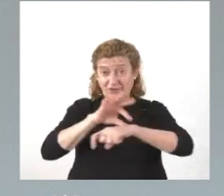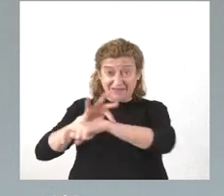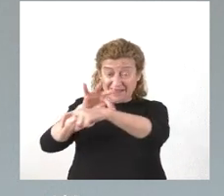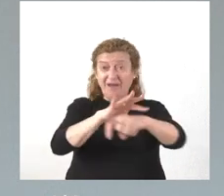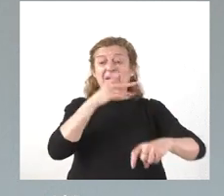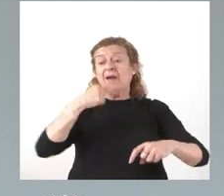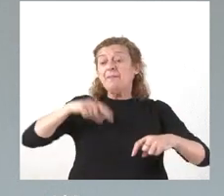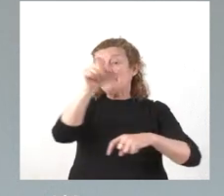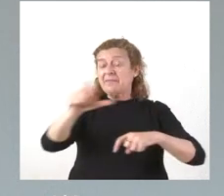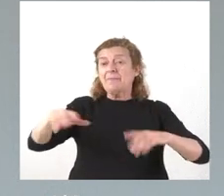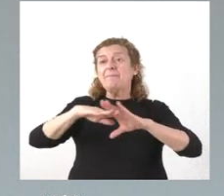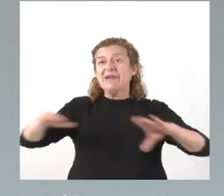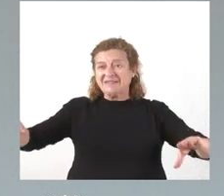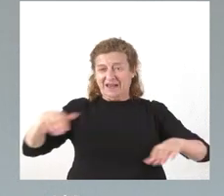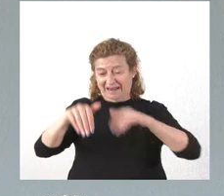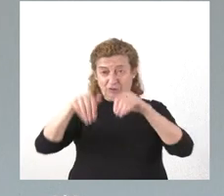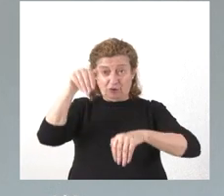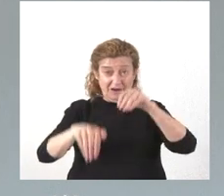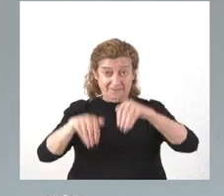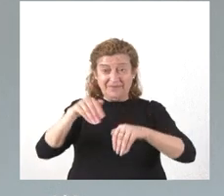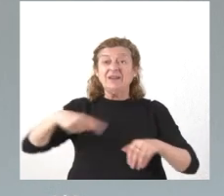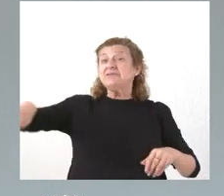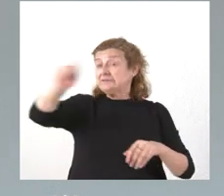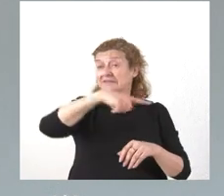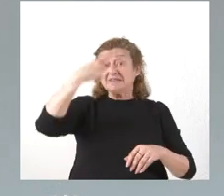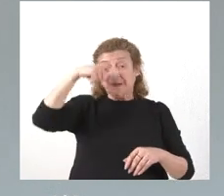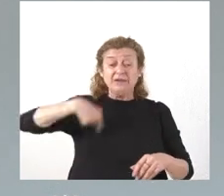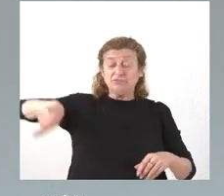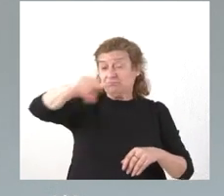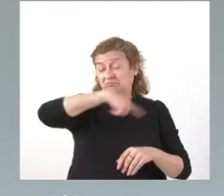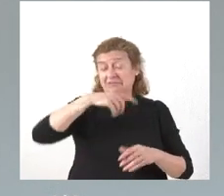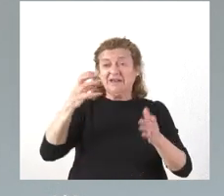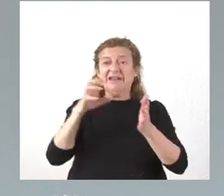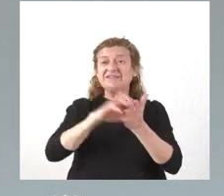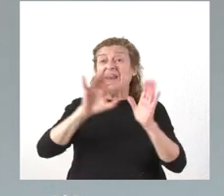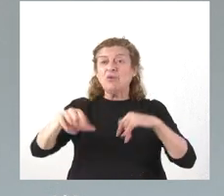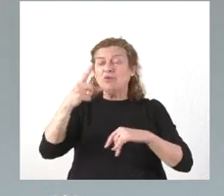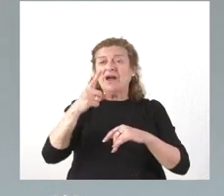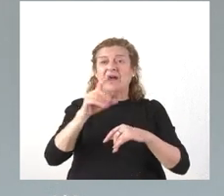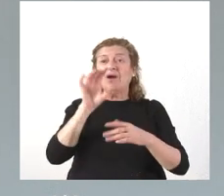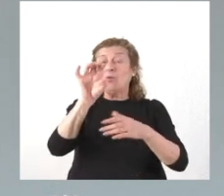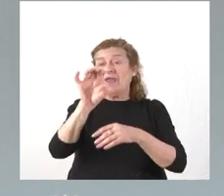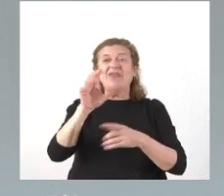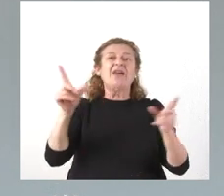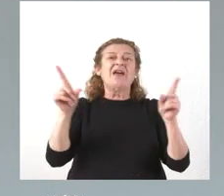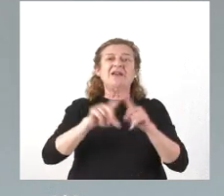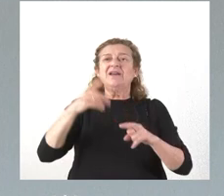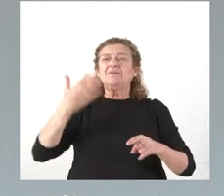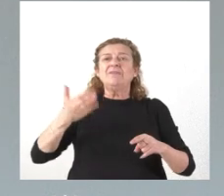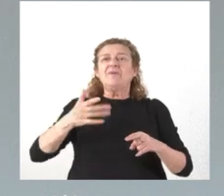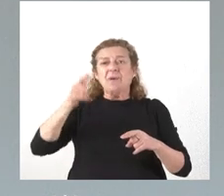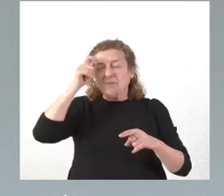las mesas electorales. Como ustedes saben, nuestra comunidad autónoma es una comunidad autónoma eminentemente